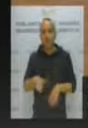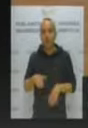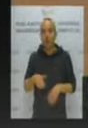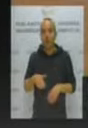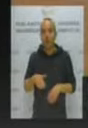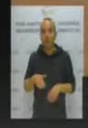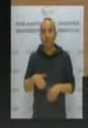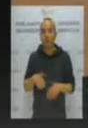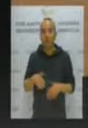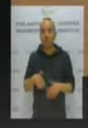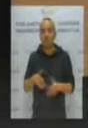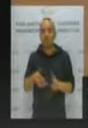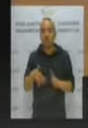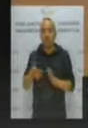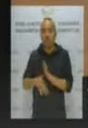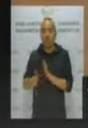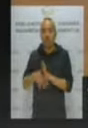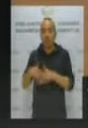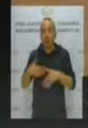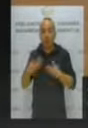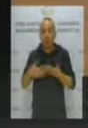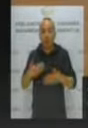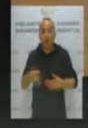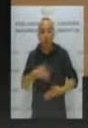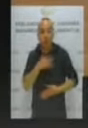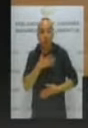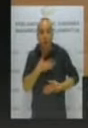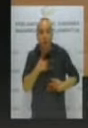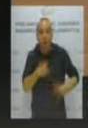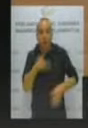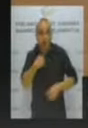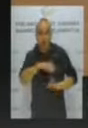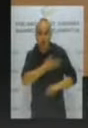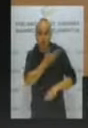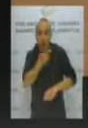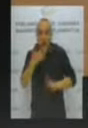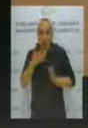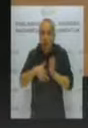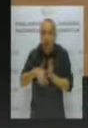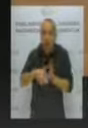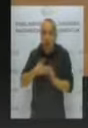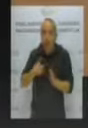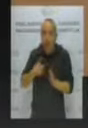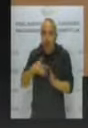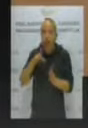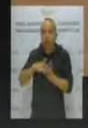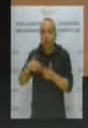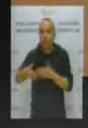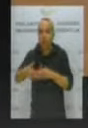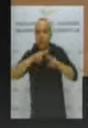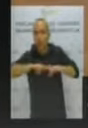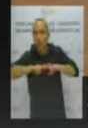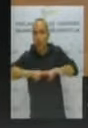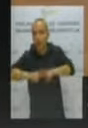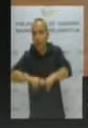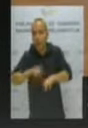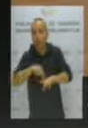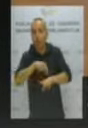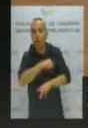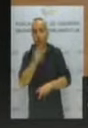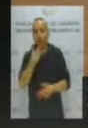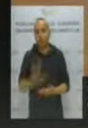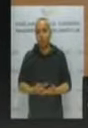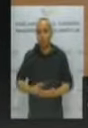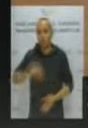la explicación que usted quiera dar ahora, a todo lo pasado, quedará pendiente cuando se comprueben todas las investigaciones que hemos puesto en curso. Porque